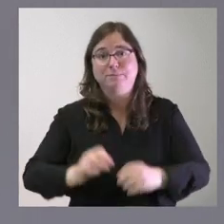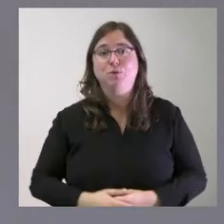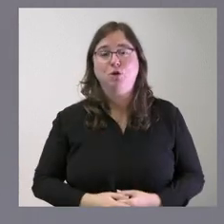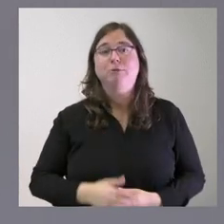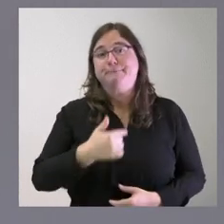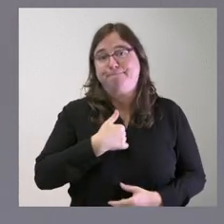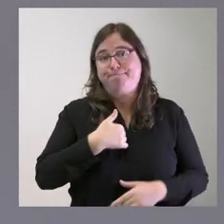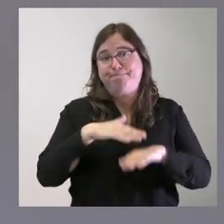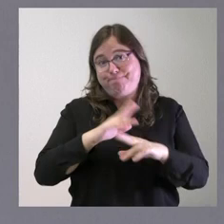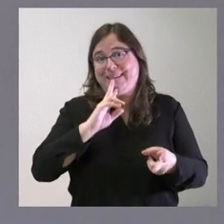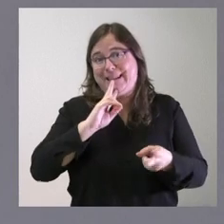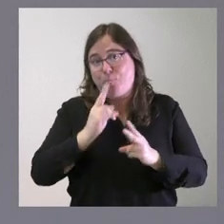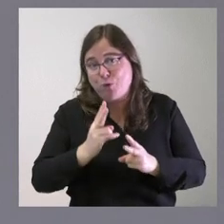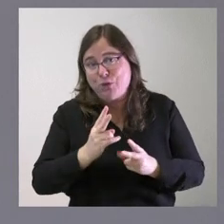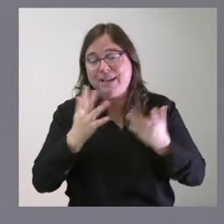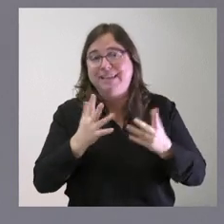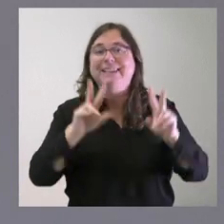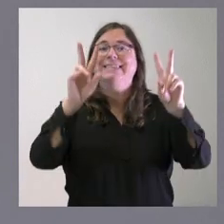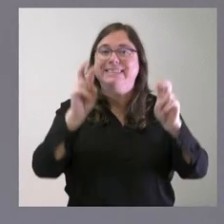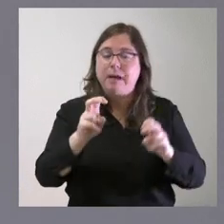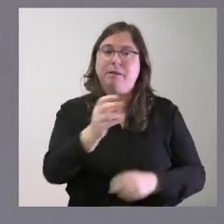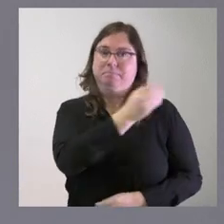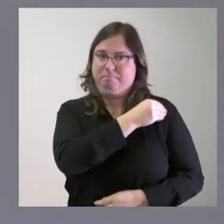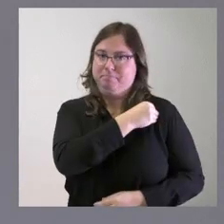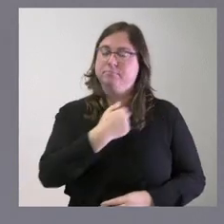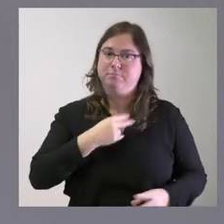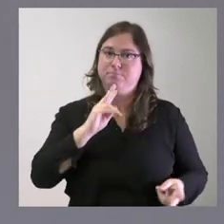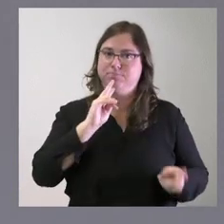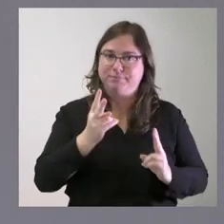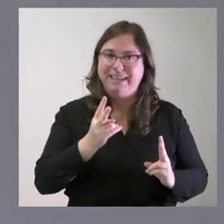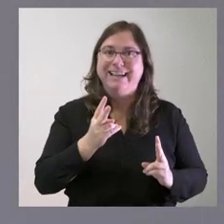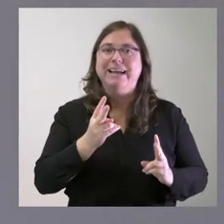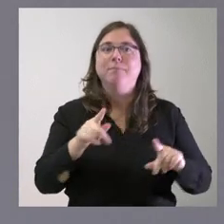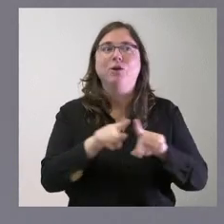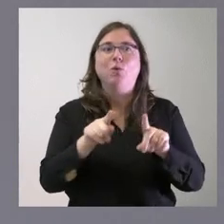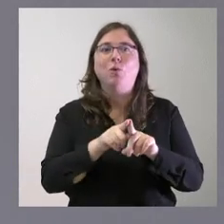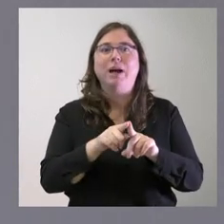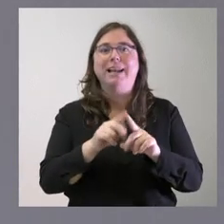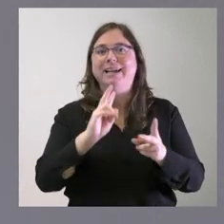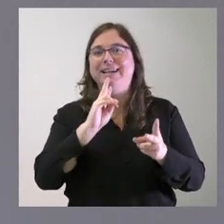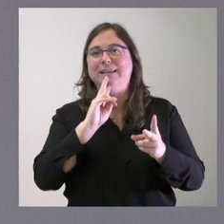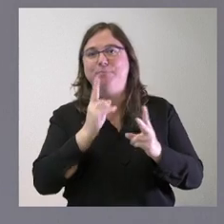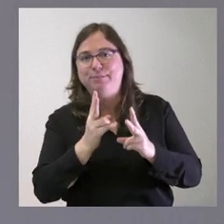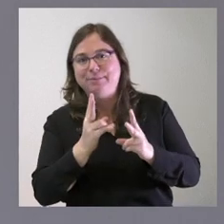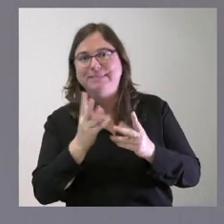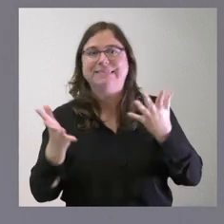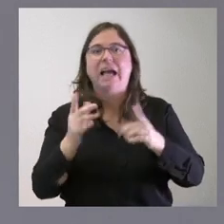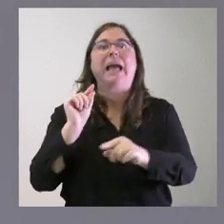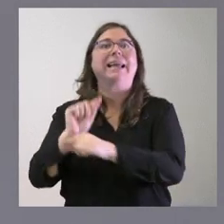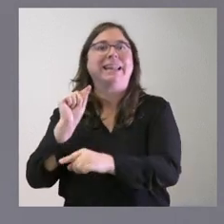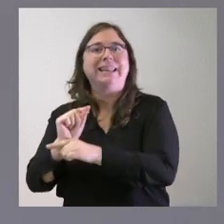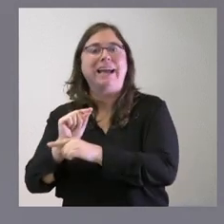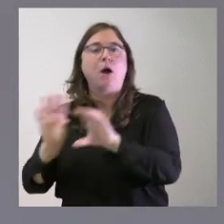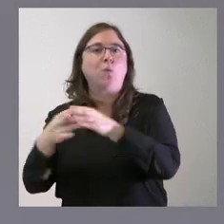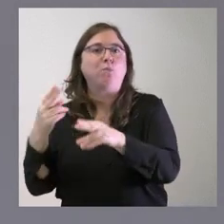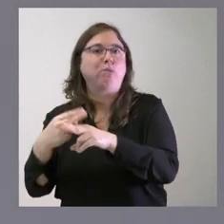procedo a contestar a las cuestiones que usted me plantea pero no se lo tome como una contestación a las críticas que pudiera hacer un partido